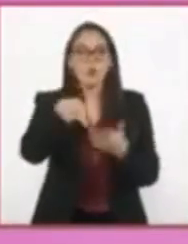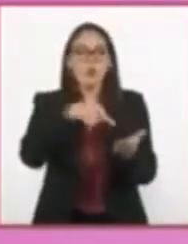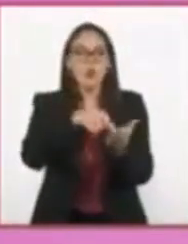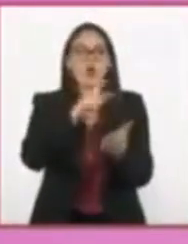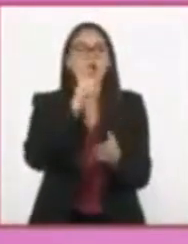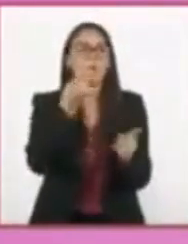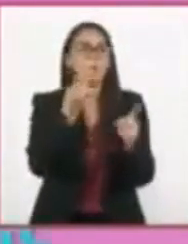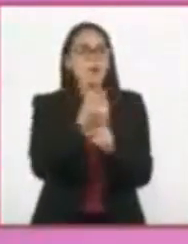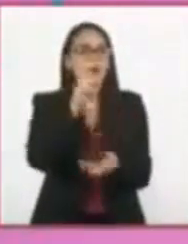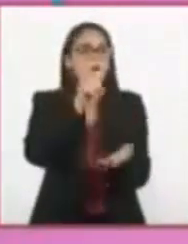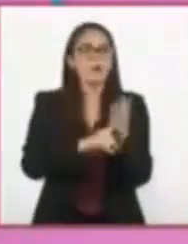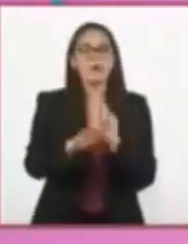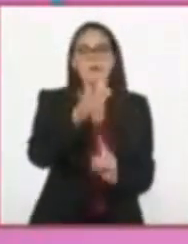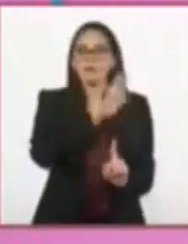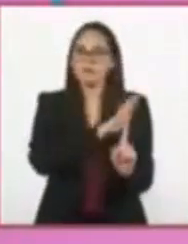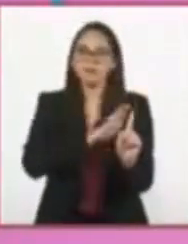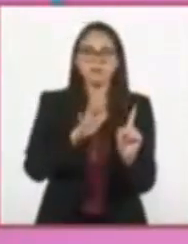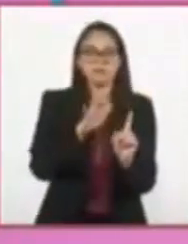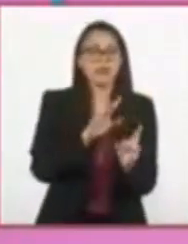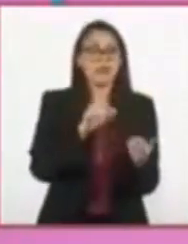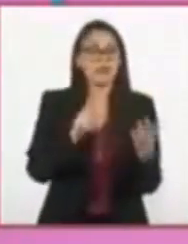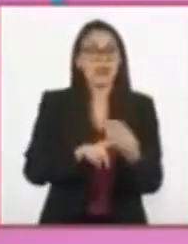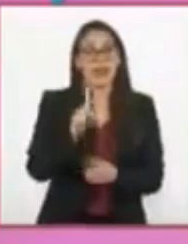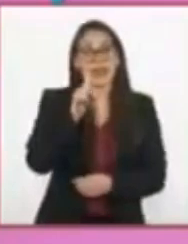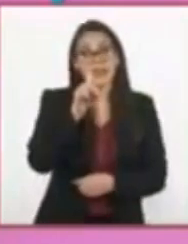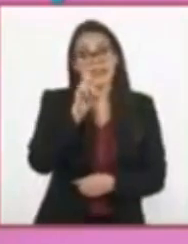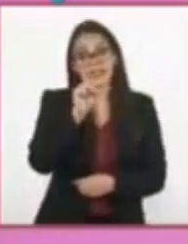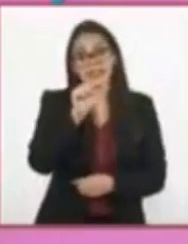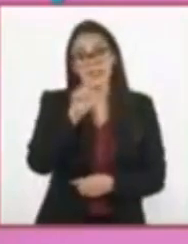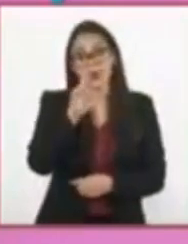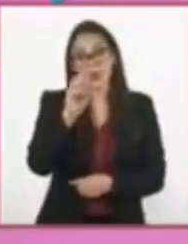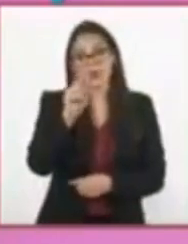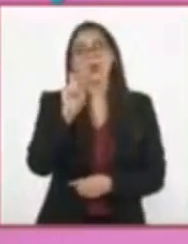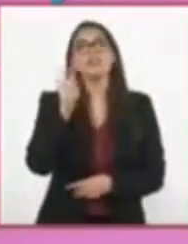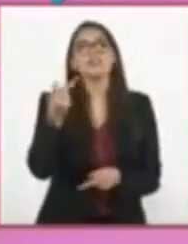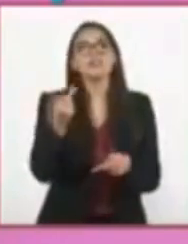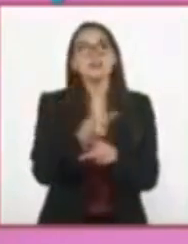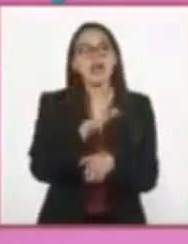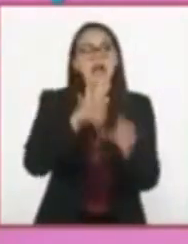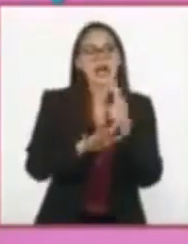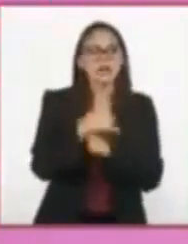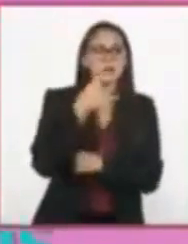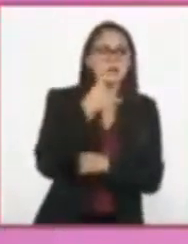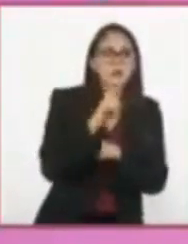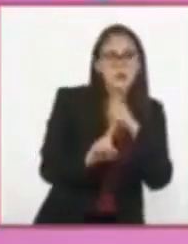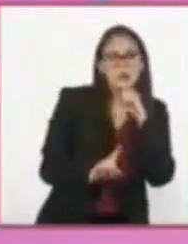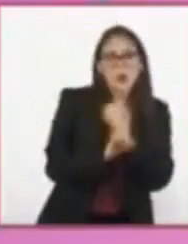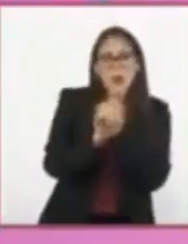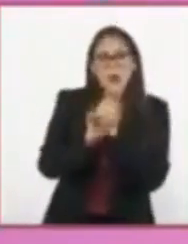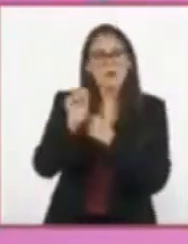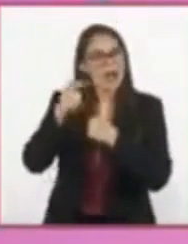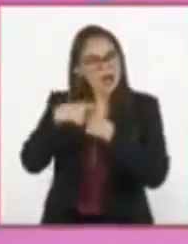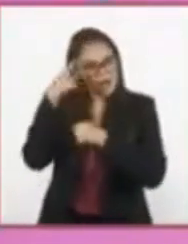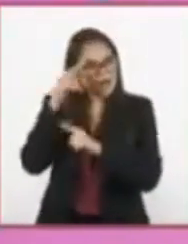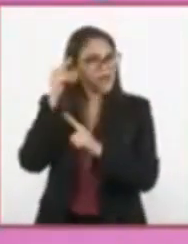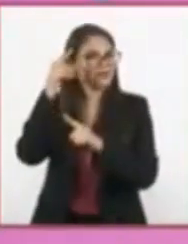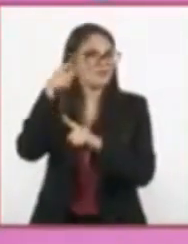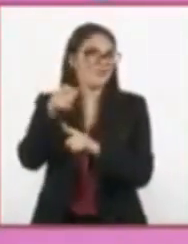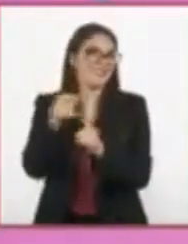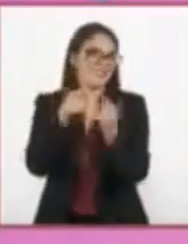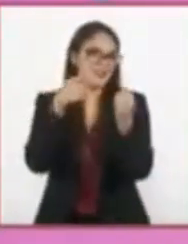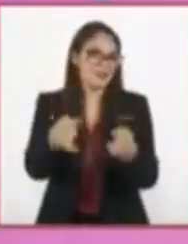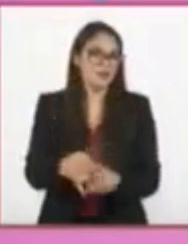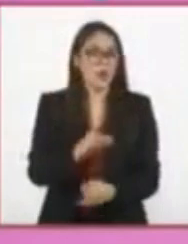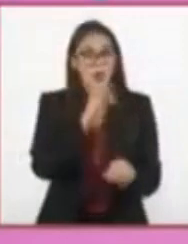desarrolla la historia. Desarrollo, es donde se presentan los retos y acciones de la historia. Desenlace, nos dice